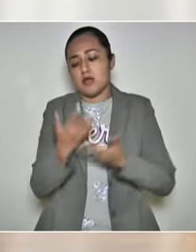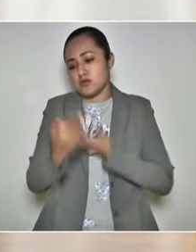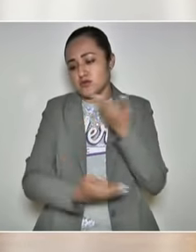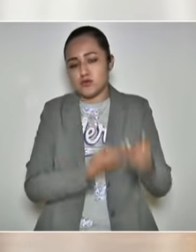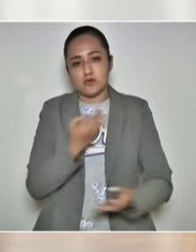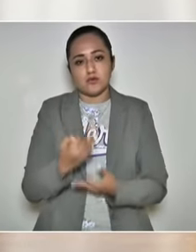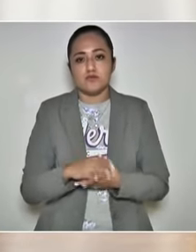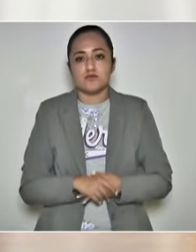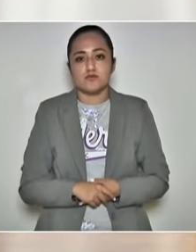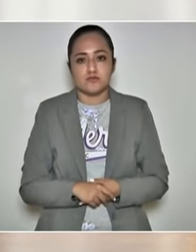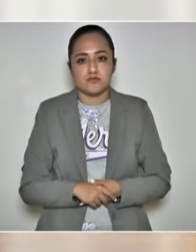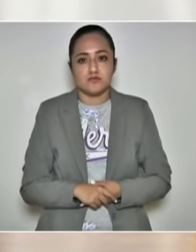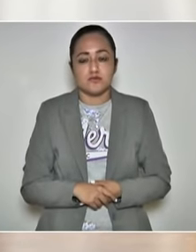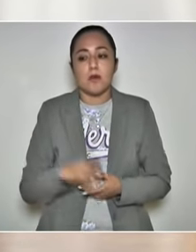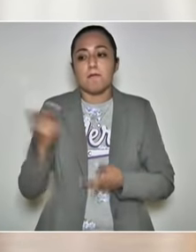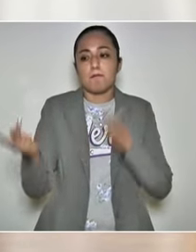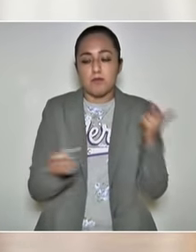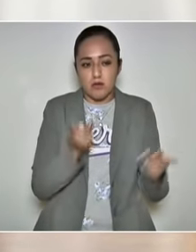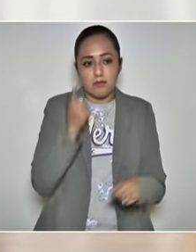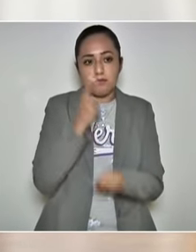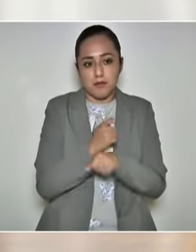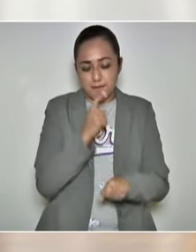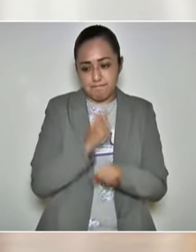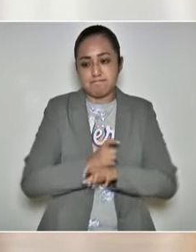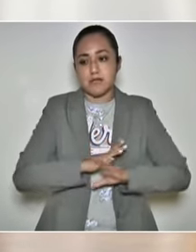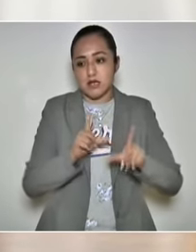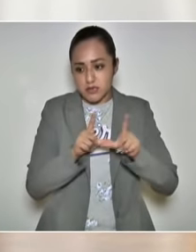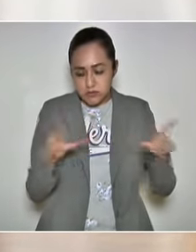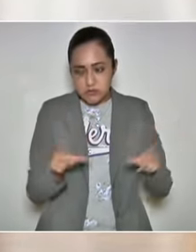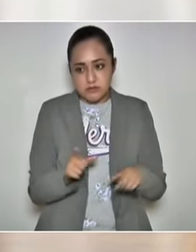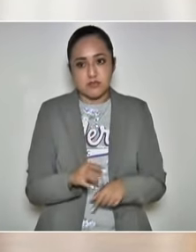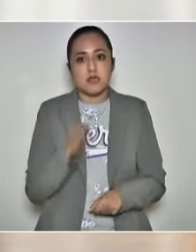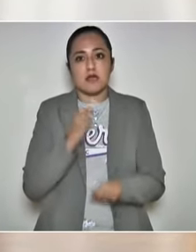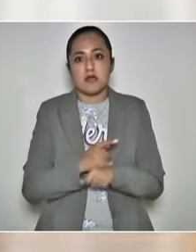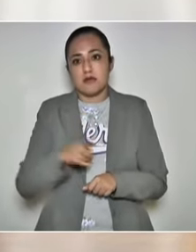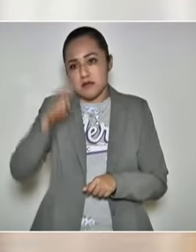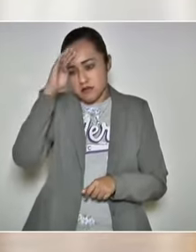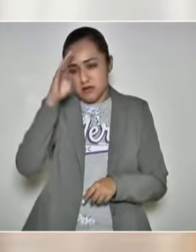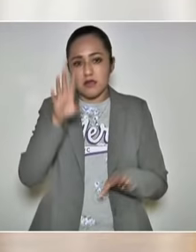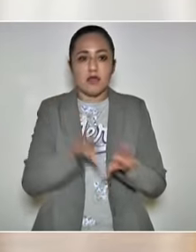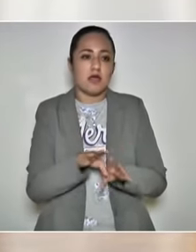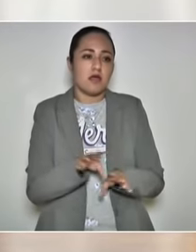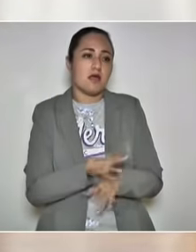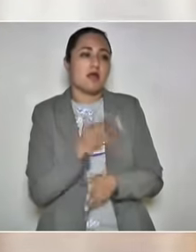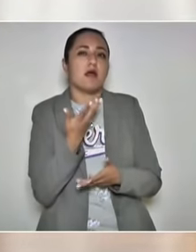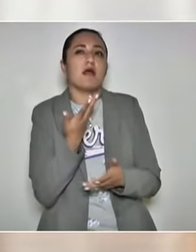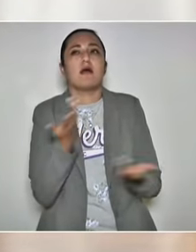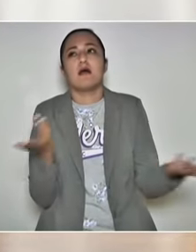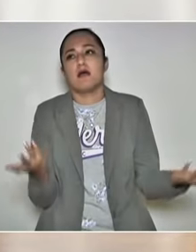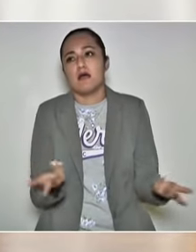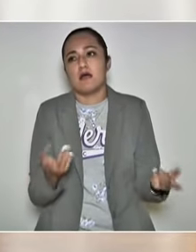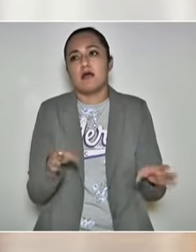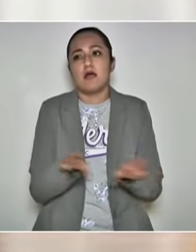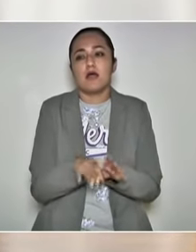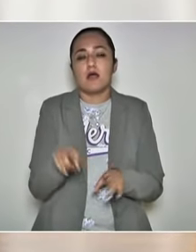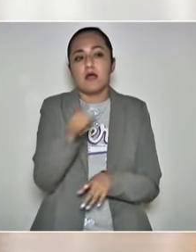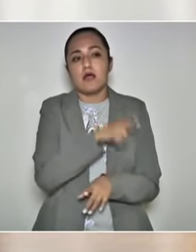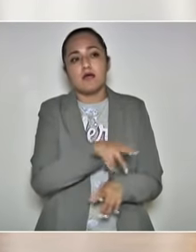mismas, las consultas. Pero que no se soben las manos los